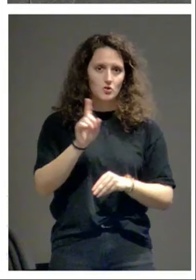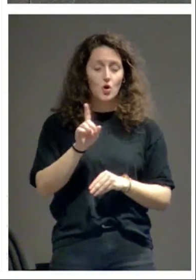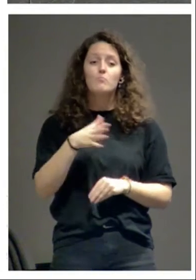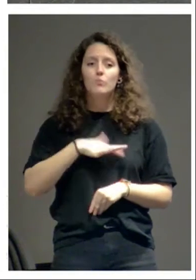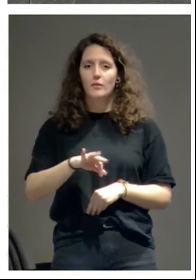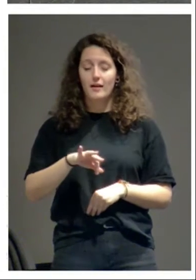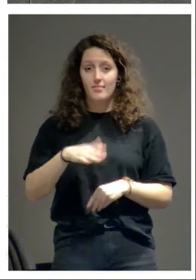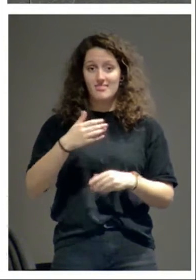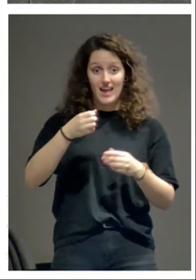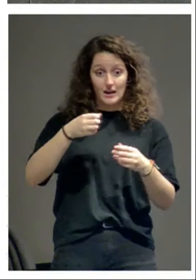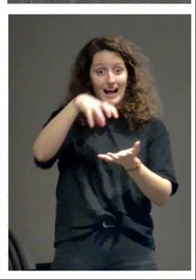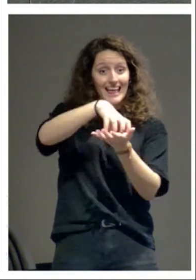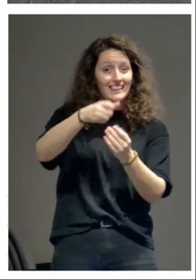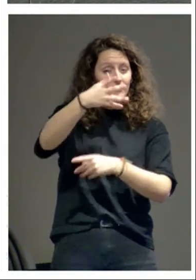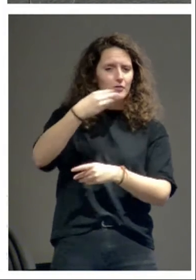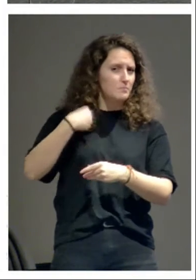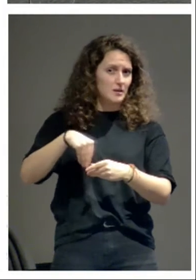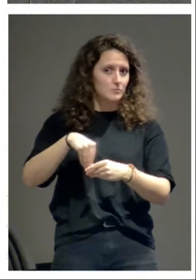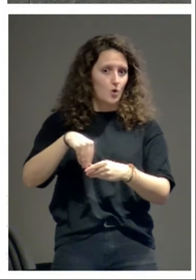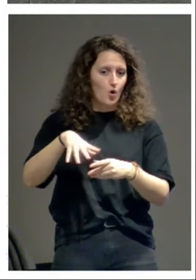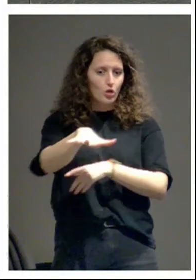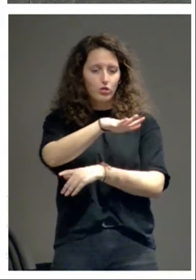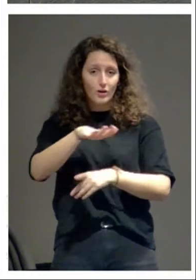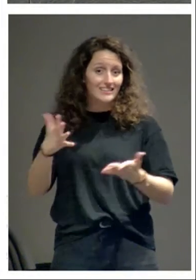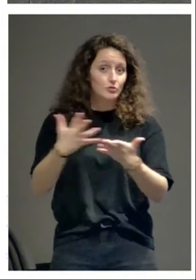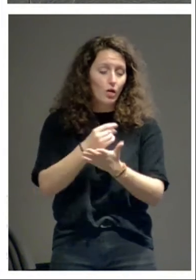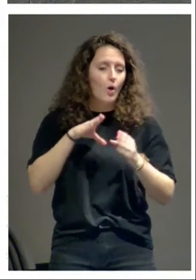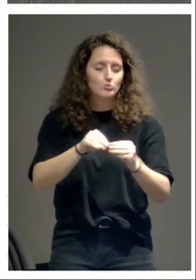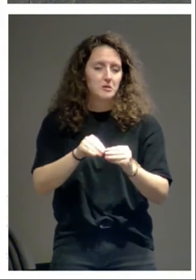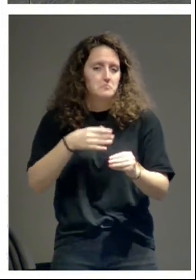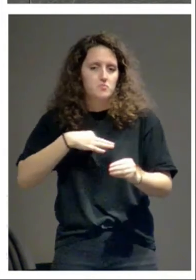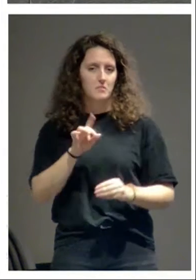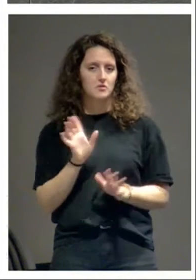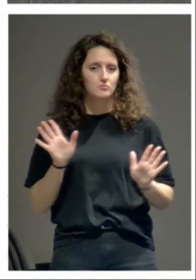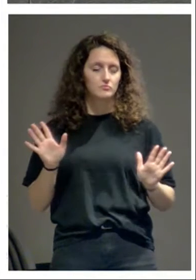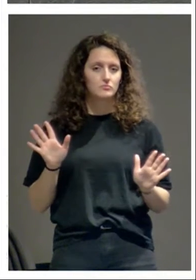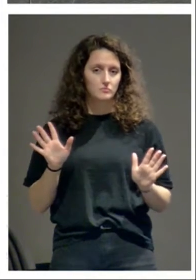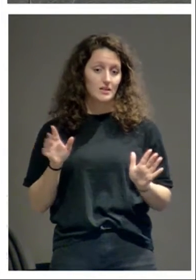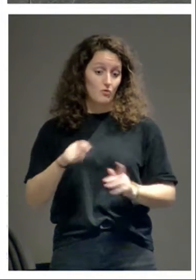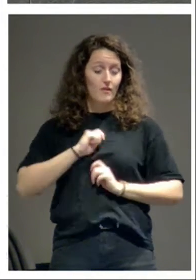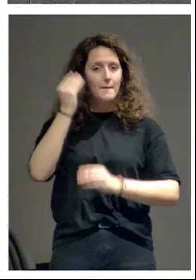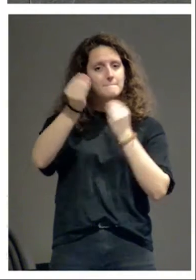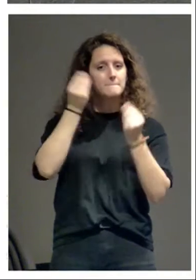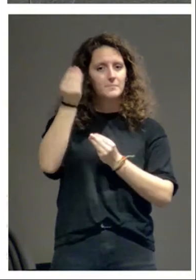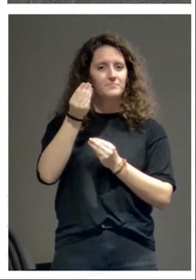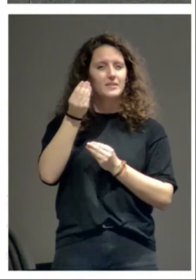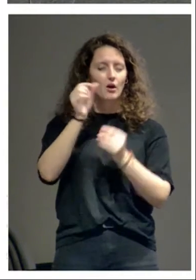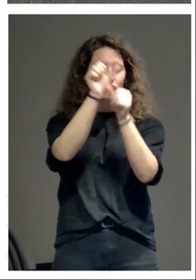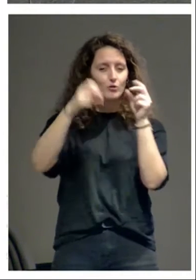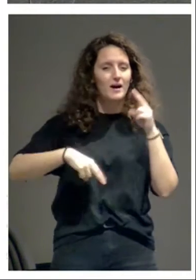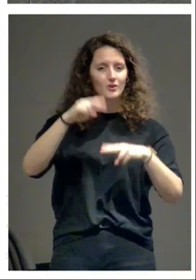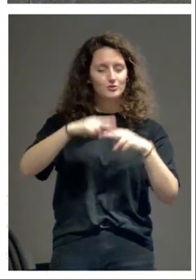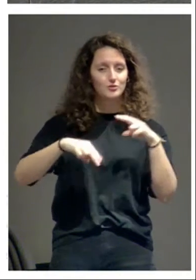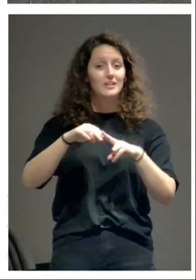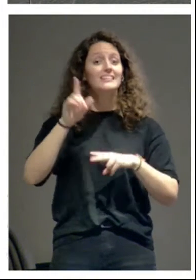mismo edificio. En todas las partes del edificio se utilizan. Eso nos tiene que llevar a pensar en cómo se construyó, cómo